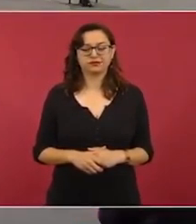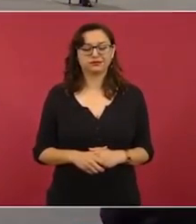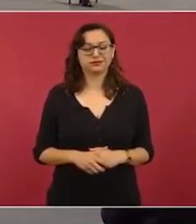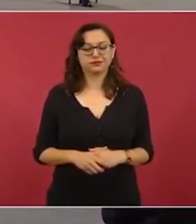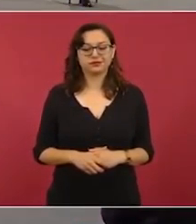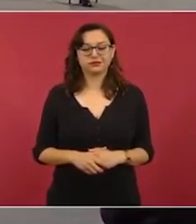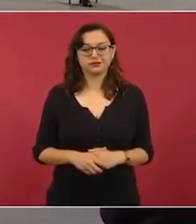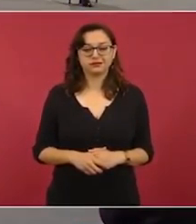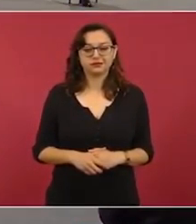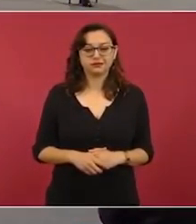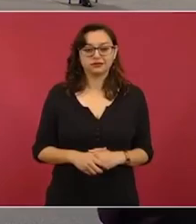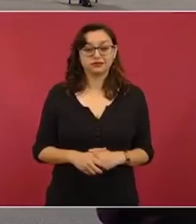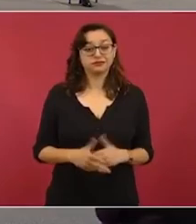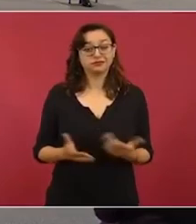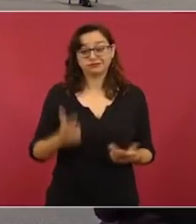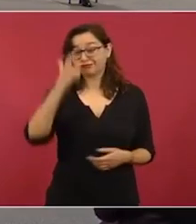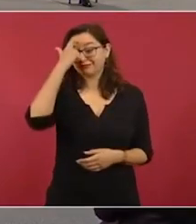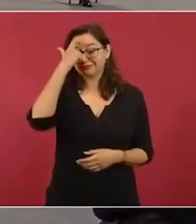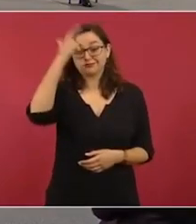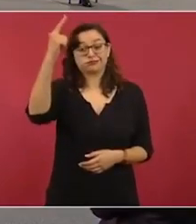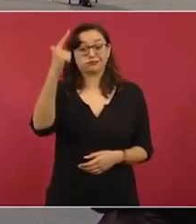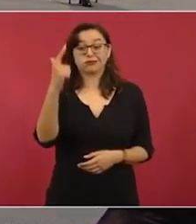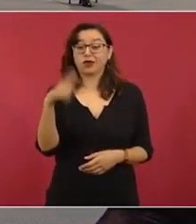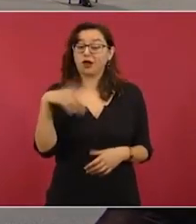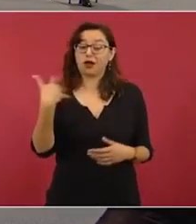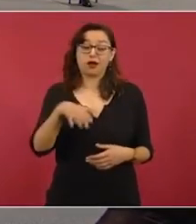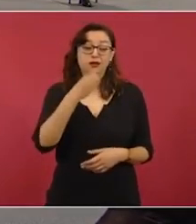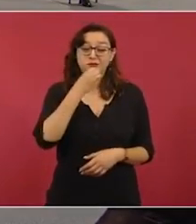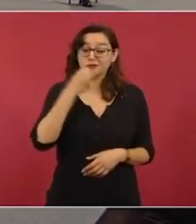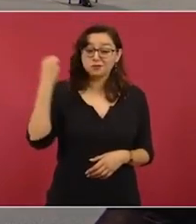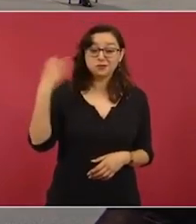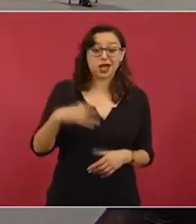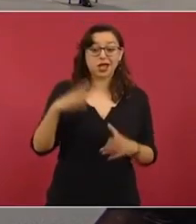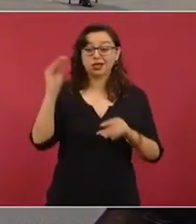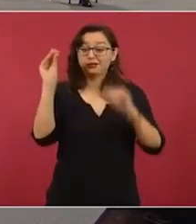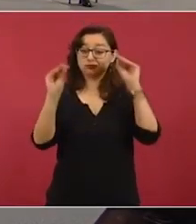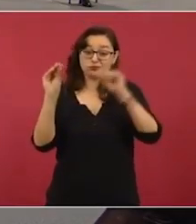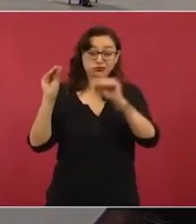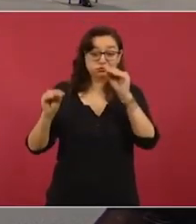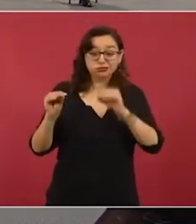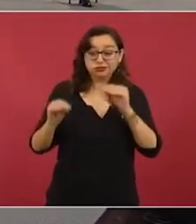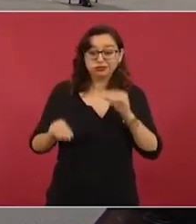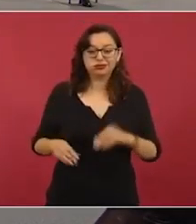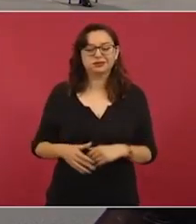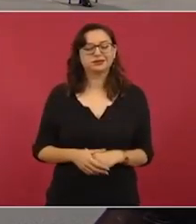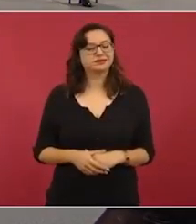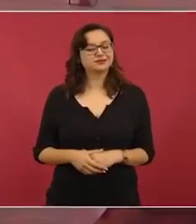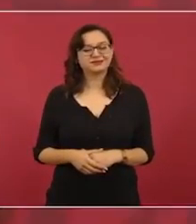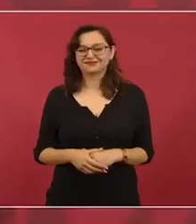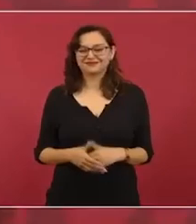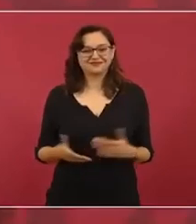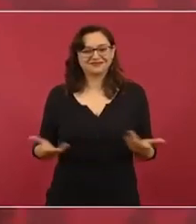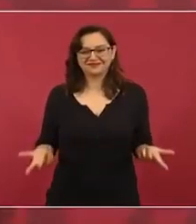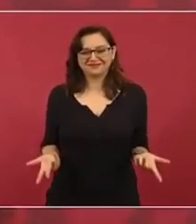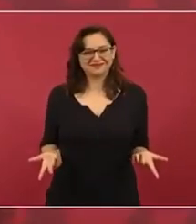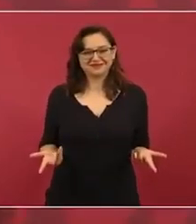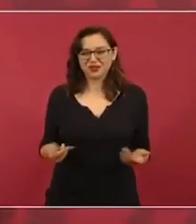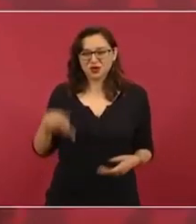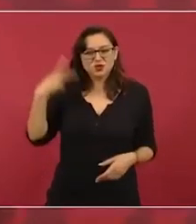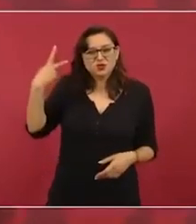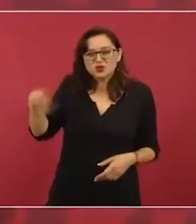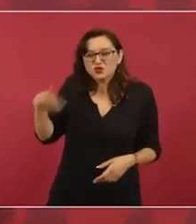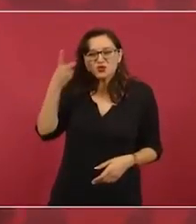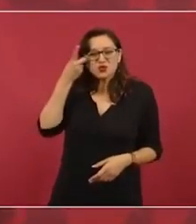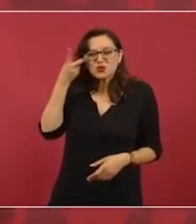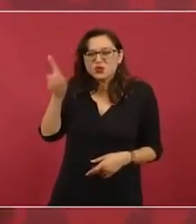Una cuestión muy creativa, una casa rentada y todo,